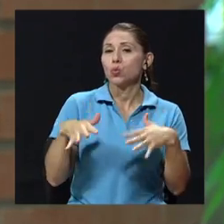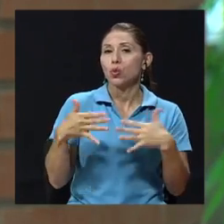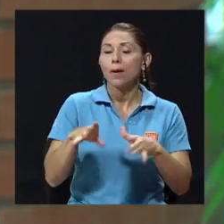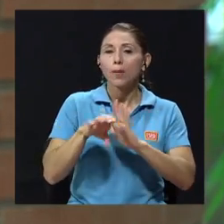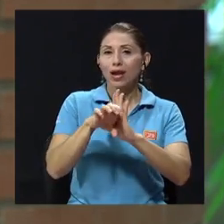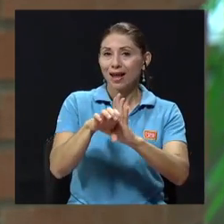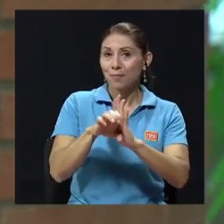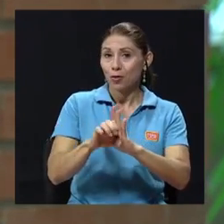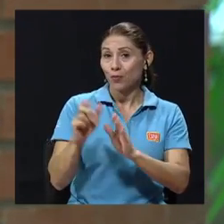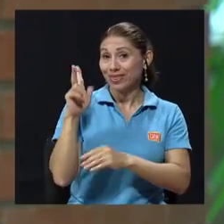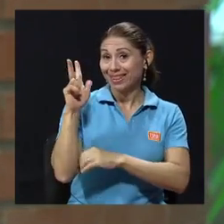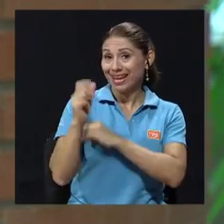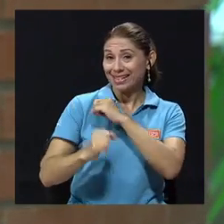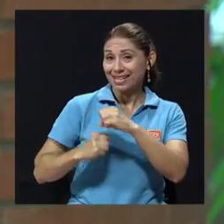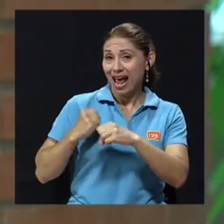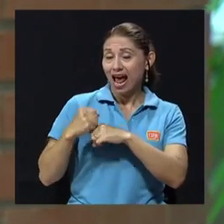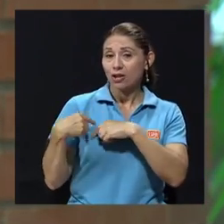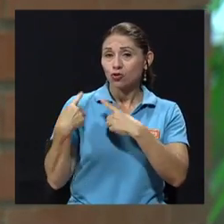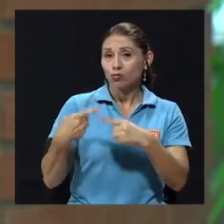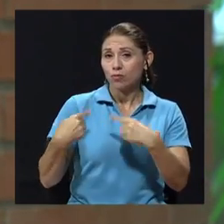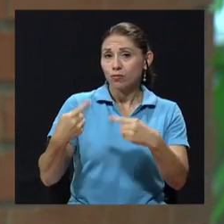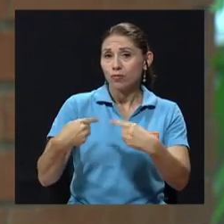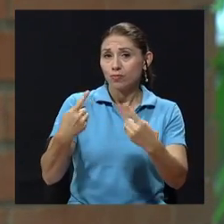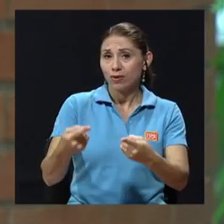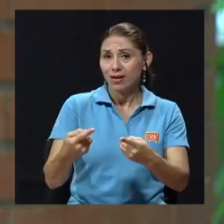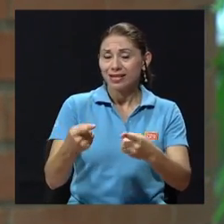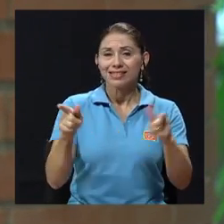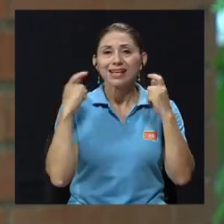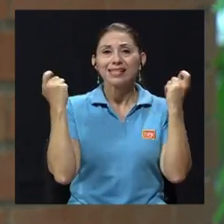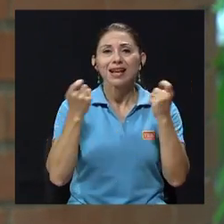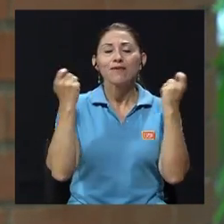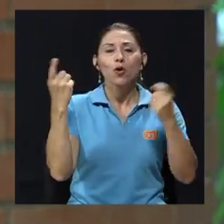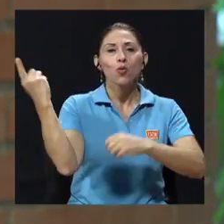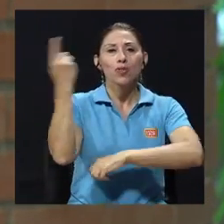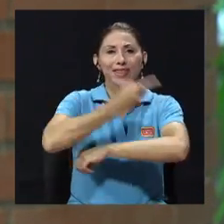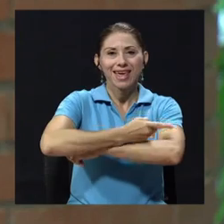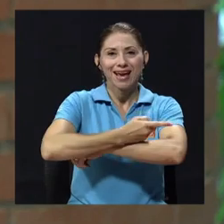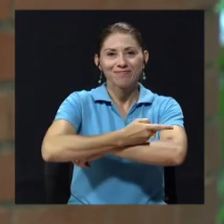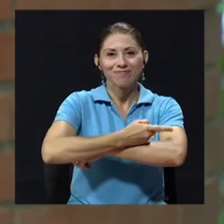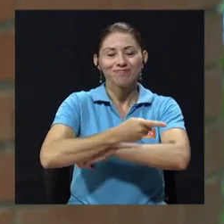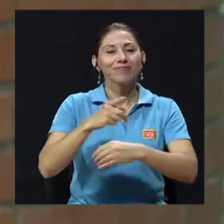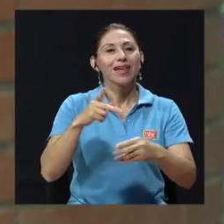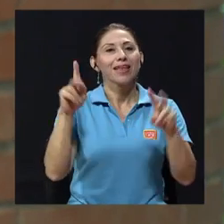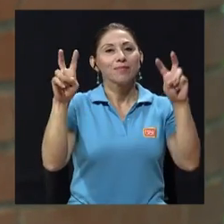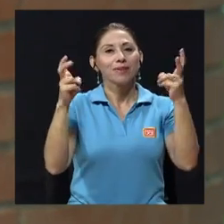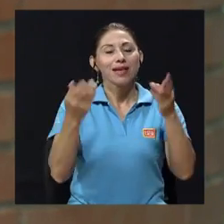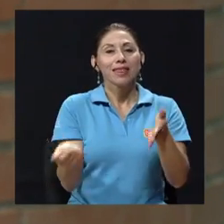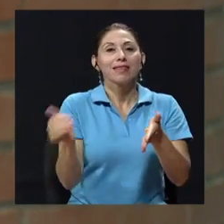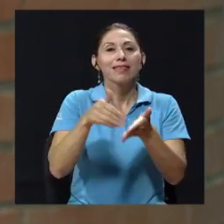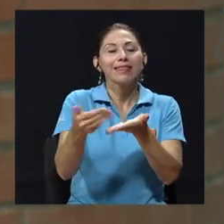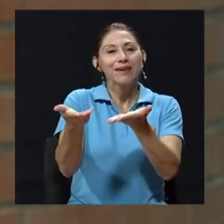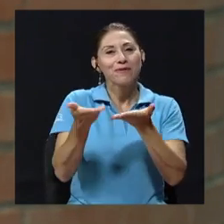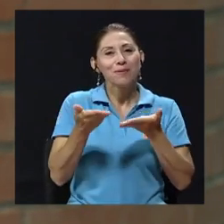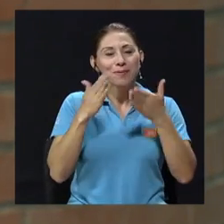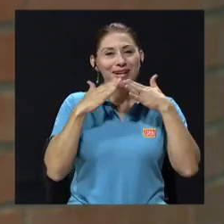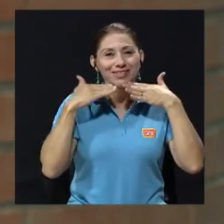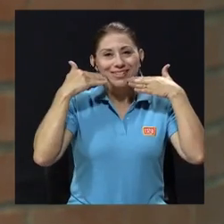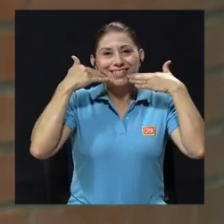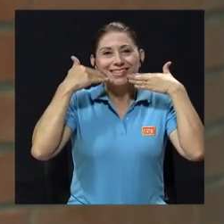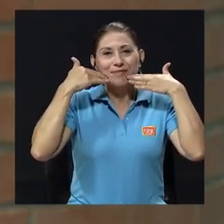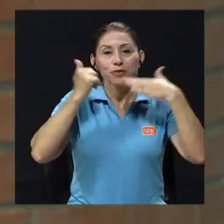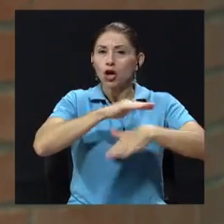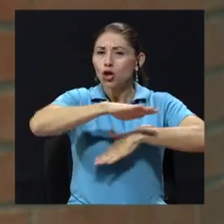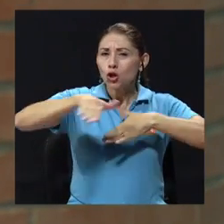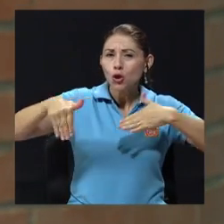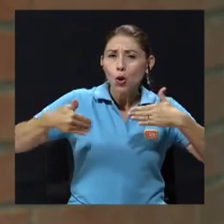se celebró por tres años consecutivos, un día por Devuélveme la sonrisa, donde toda la facultad se desplazaba a